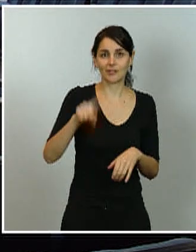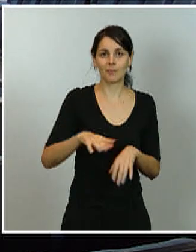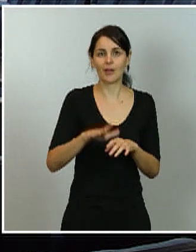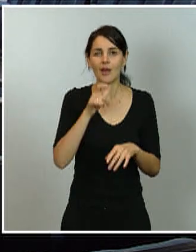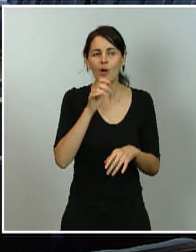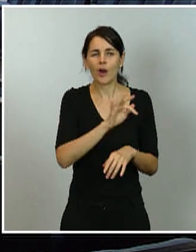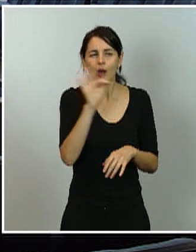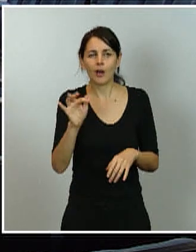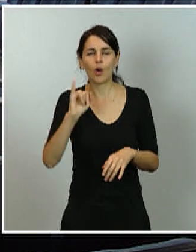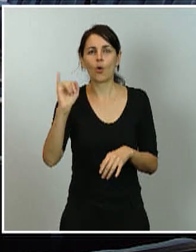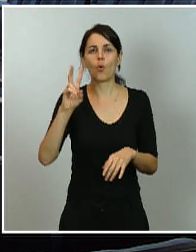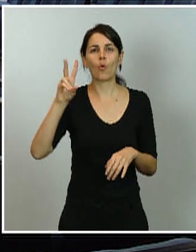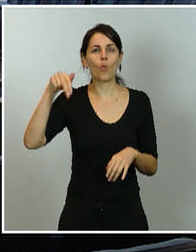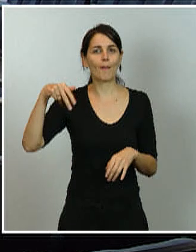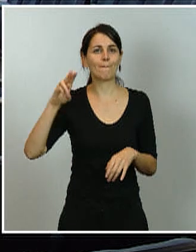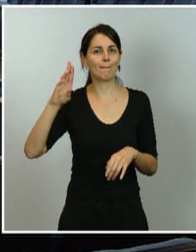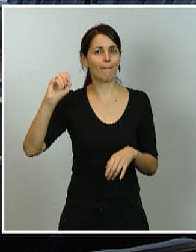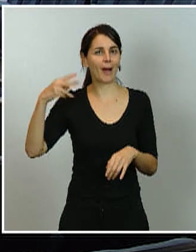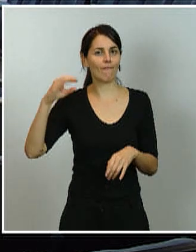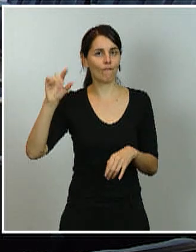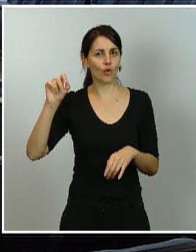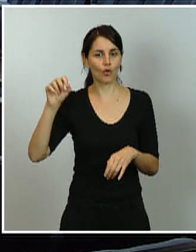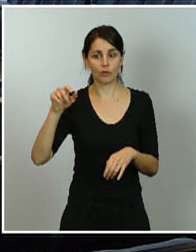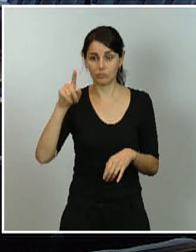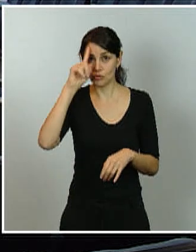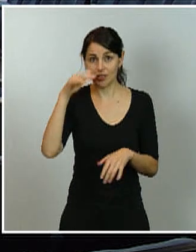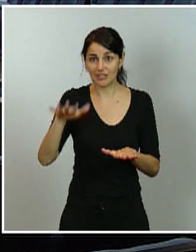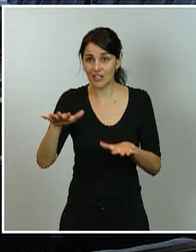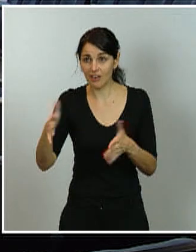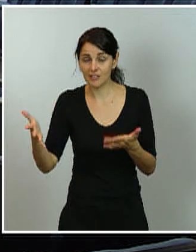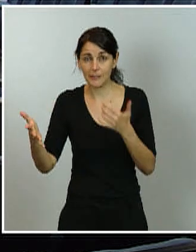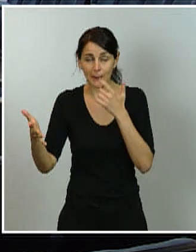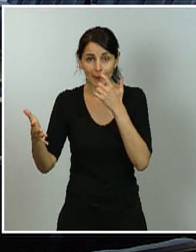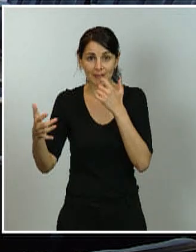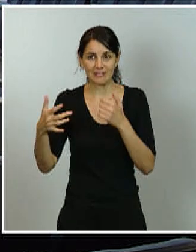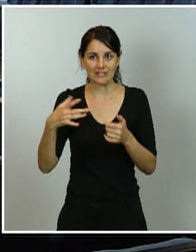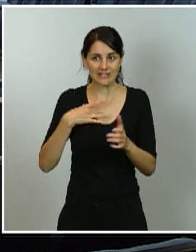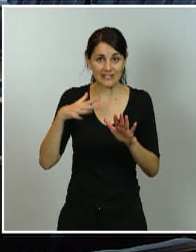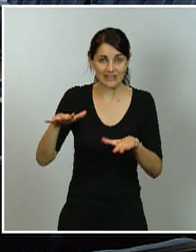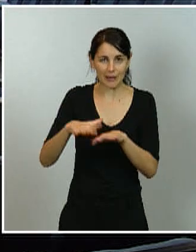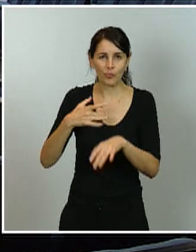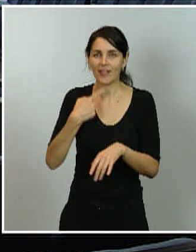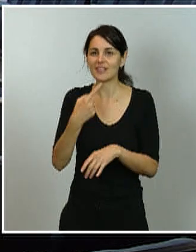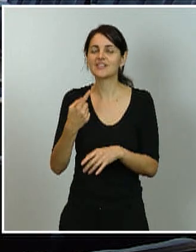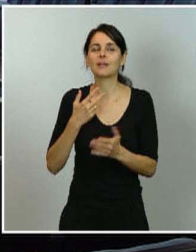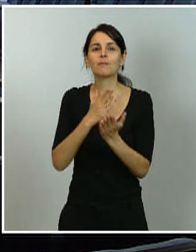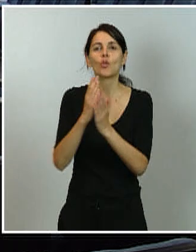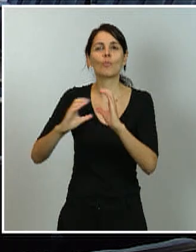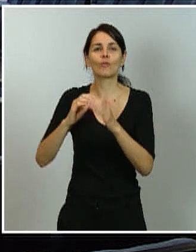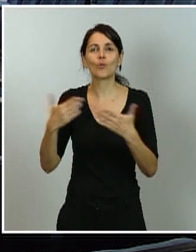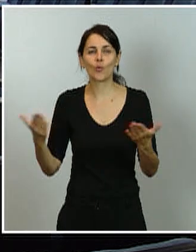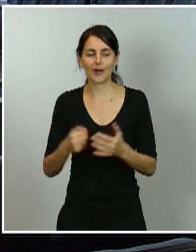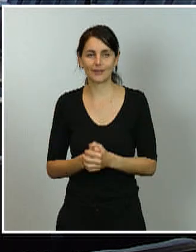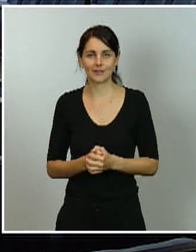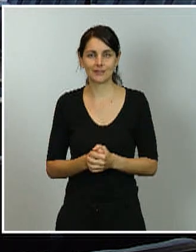está por ahí y si estás, identifica por favor el medio por el que preguntas. Sí, buenas tardes. Soy Juan Pablo Ramírez de